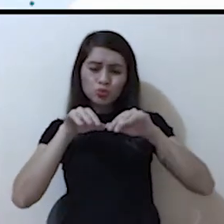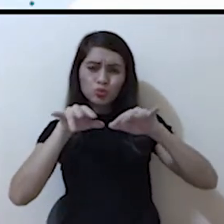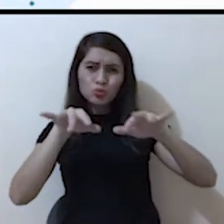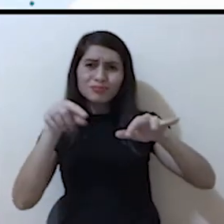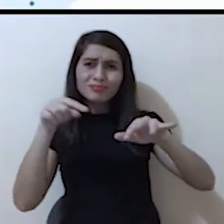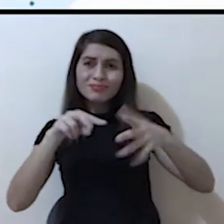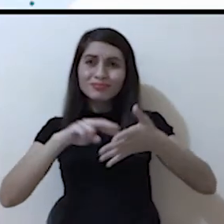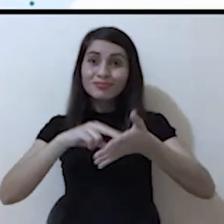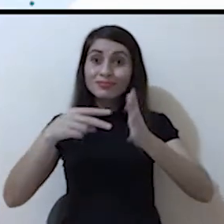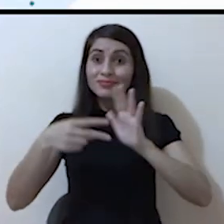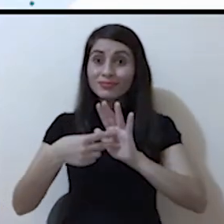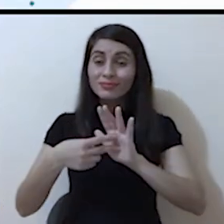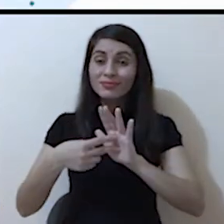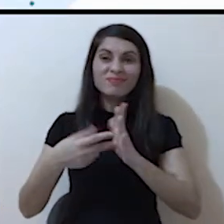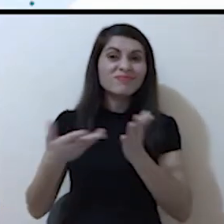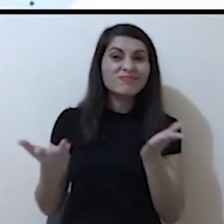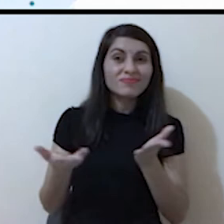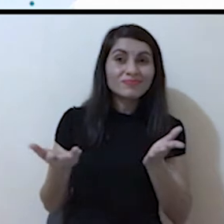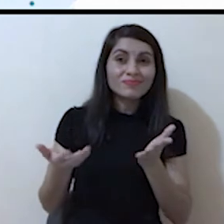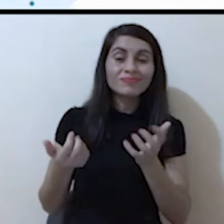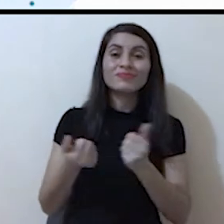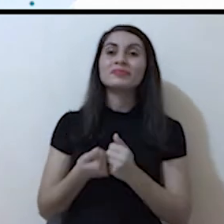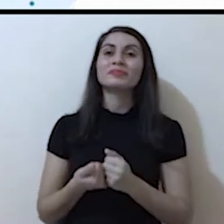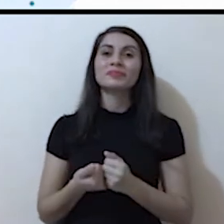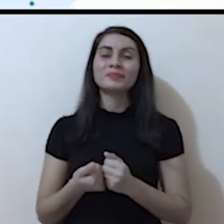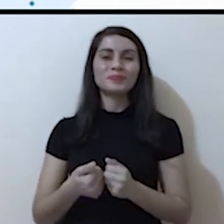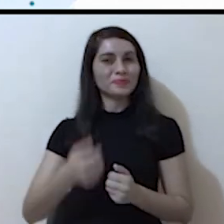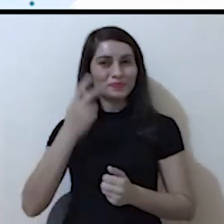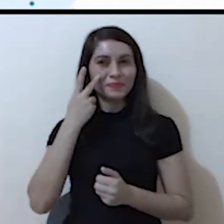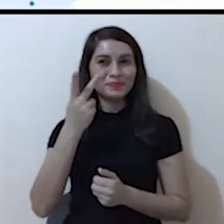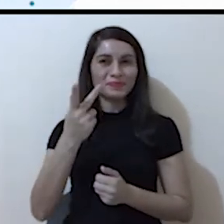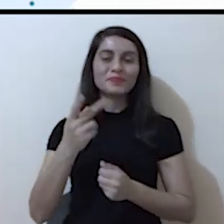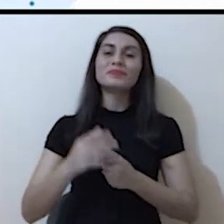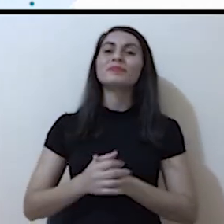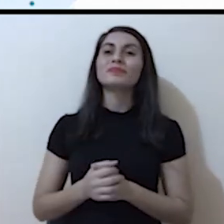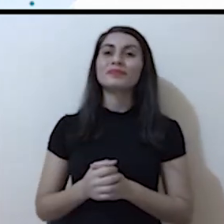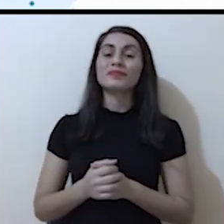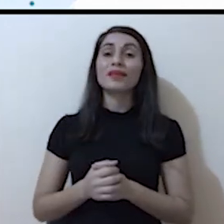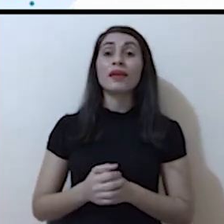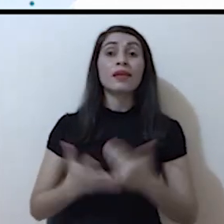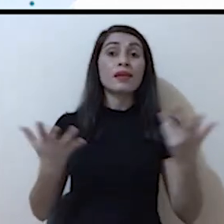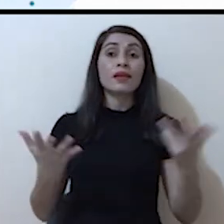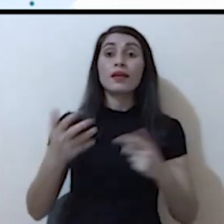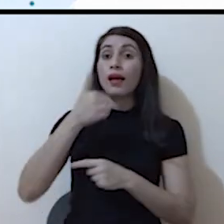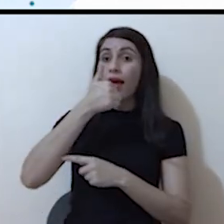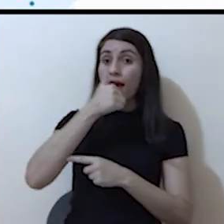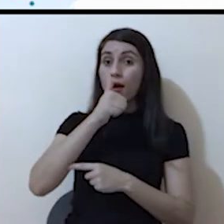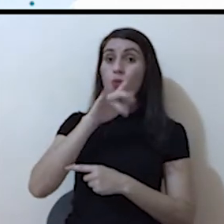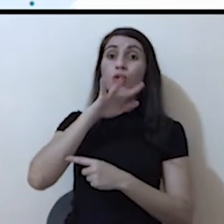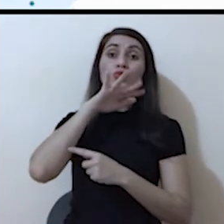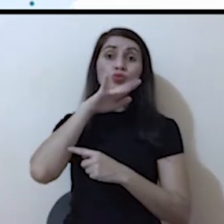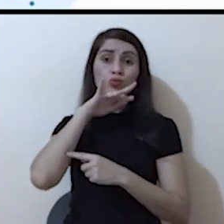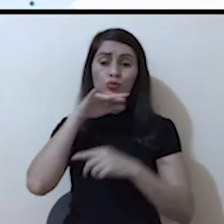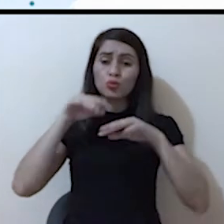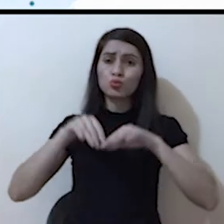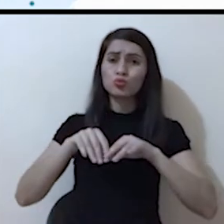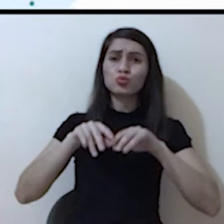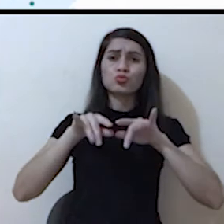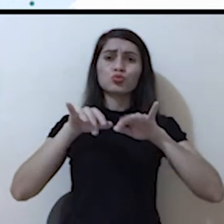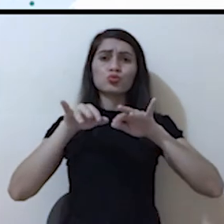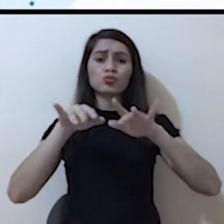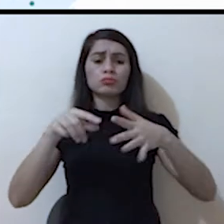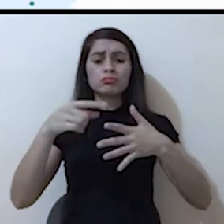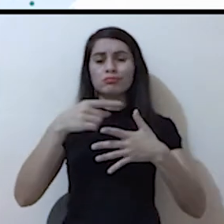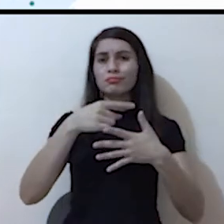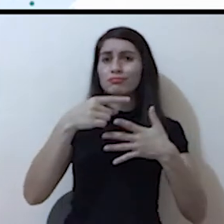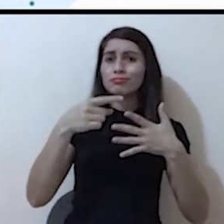referimos con la contaminación del agua. La contaminación de las aguas consiste en un cambio en las características